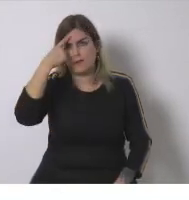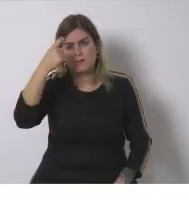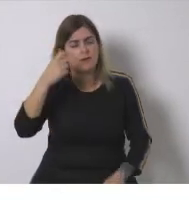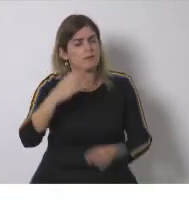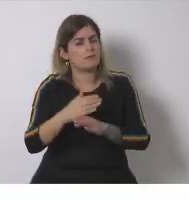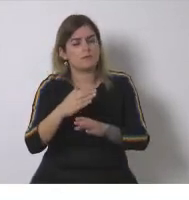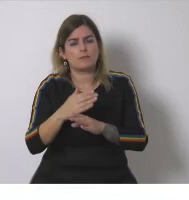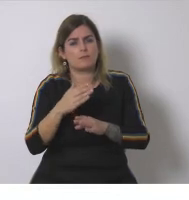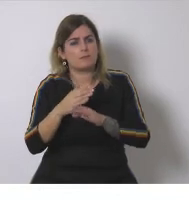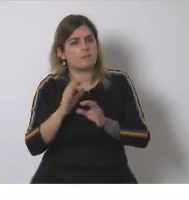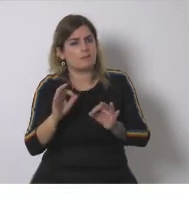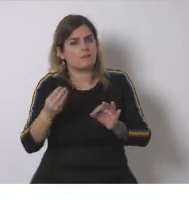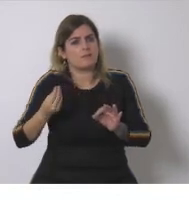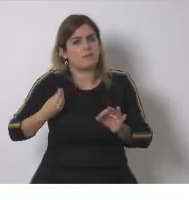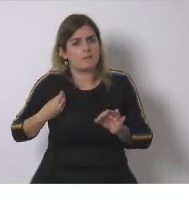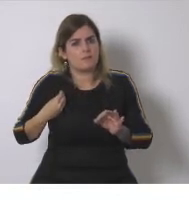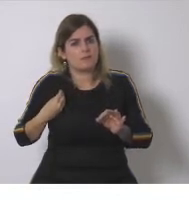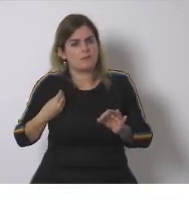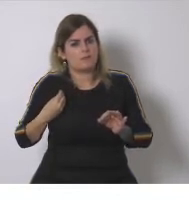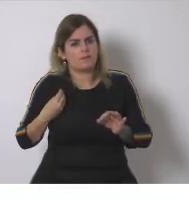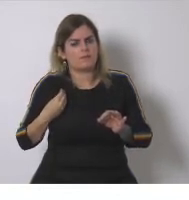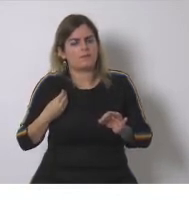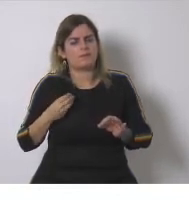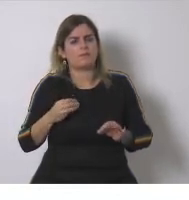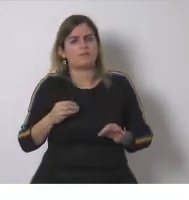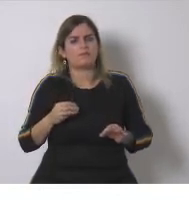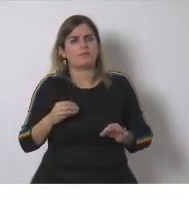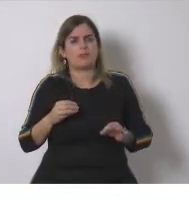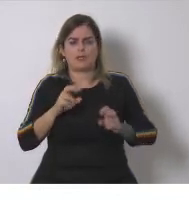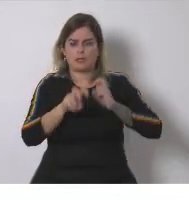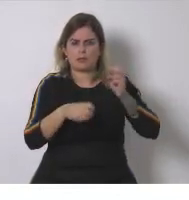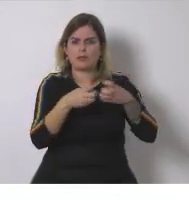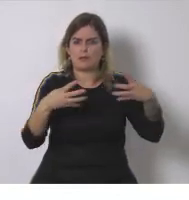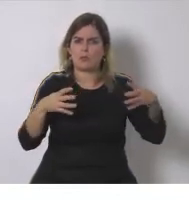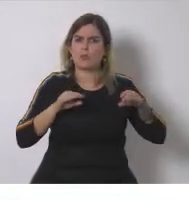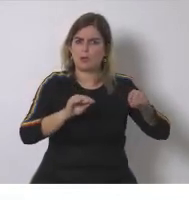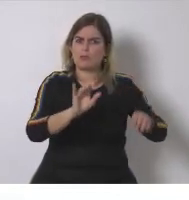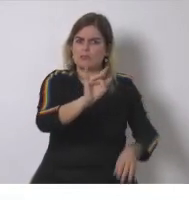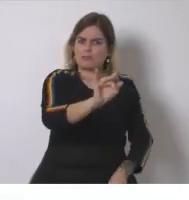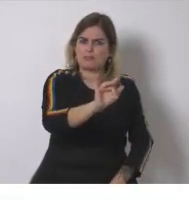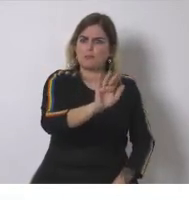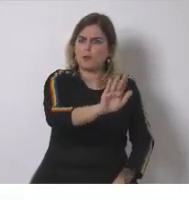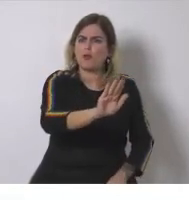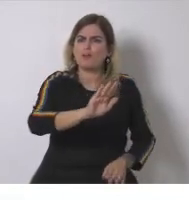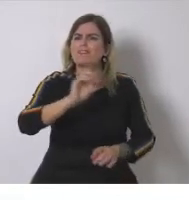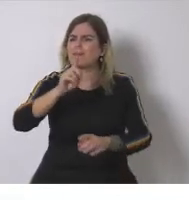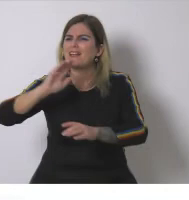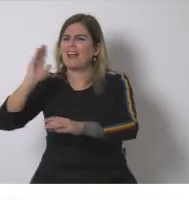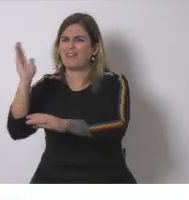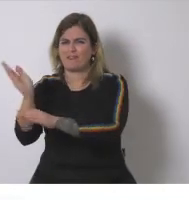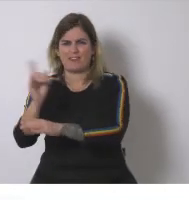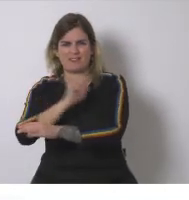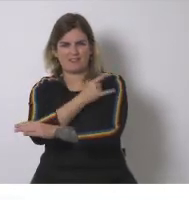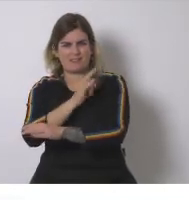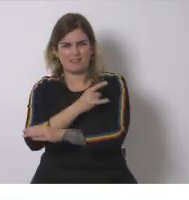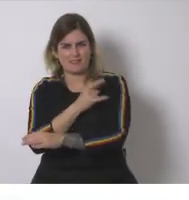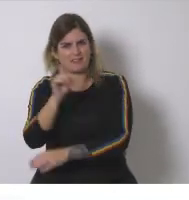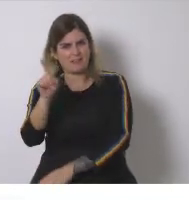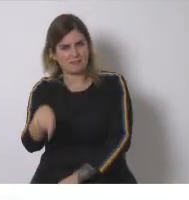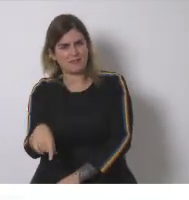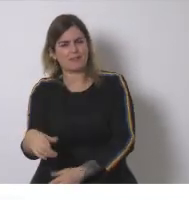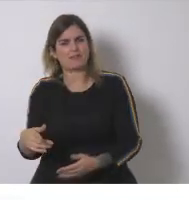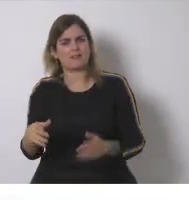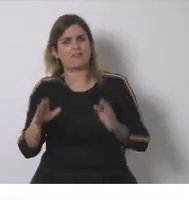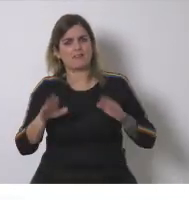tener presente que aunque estemos utilizando renovables podemos estarnos